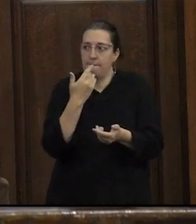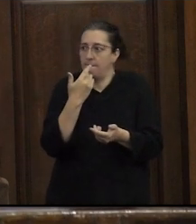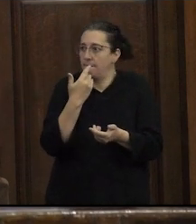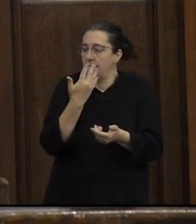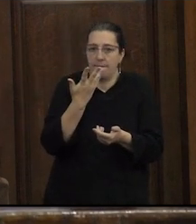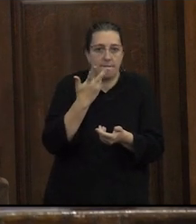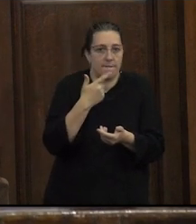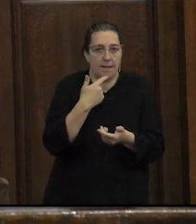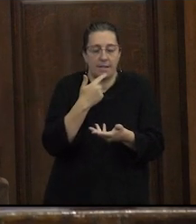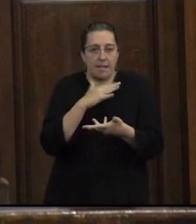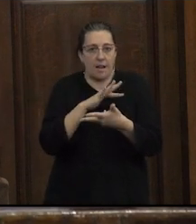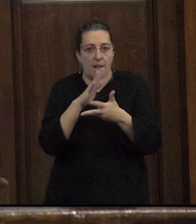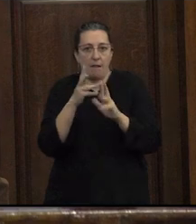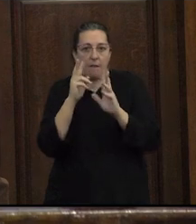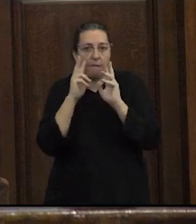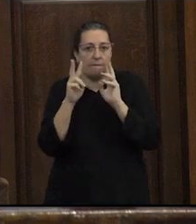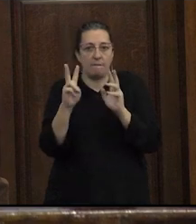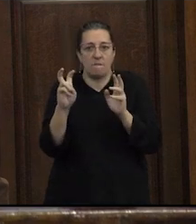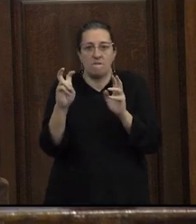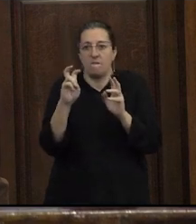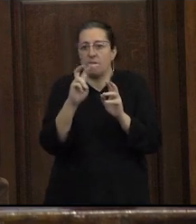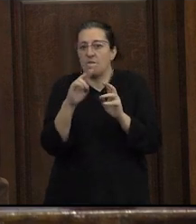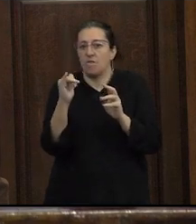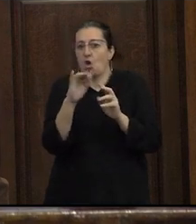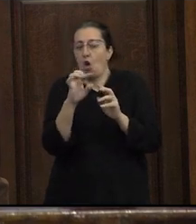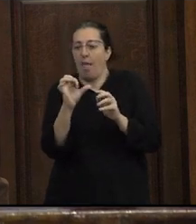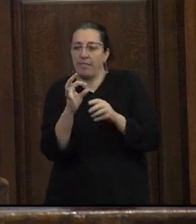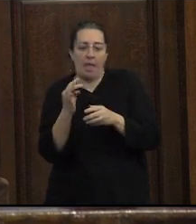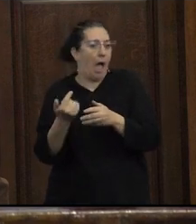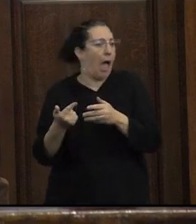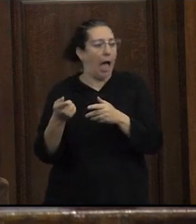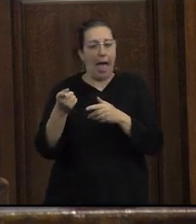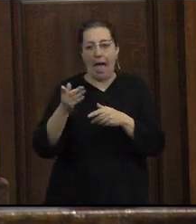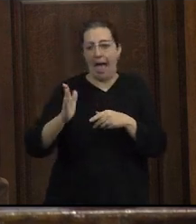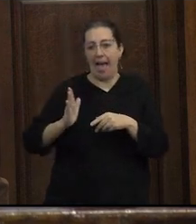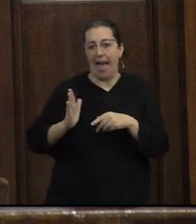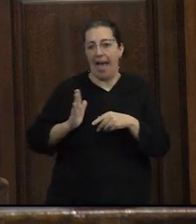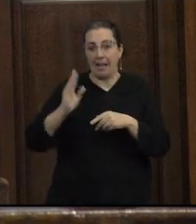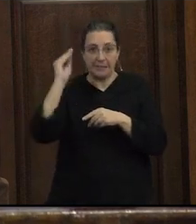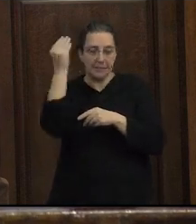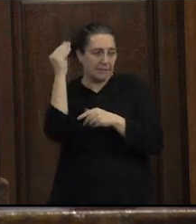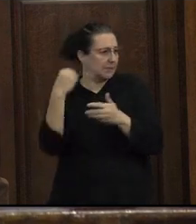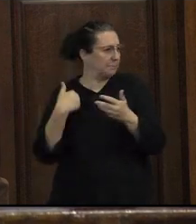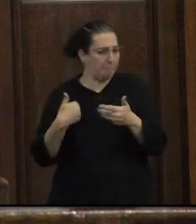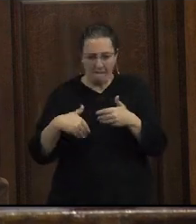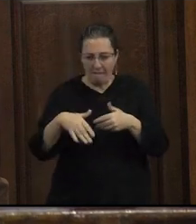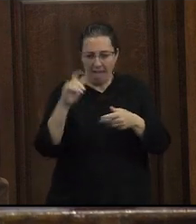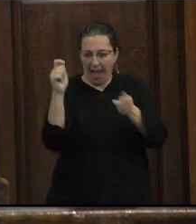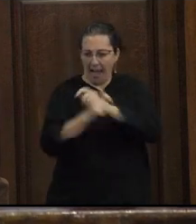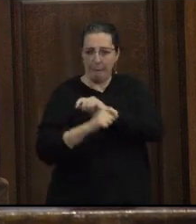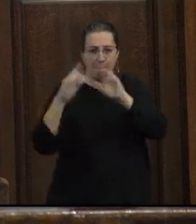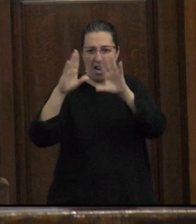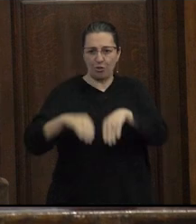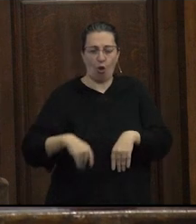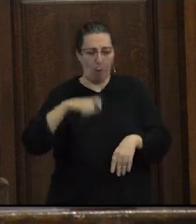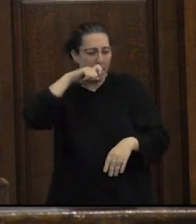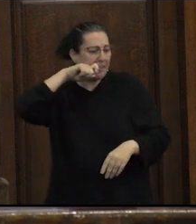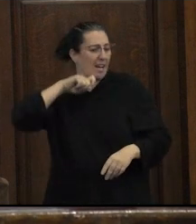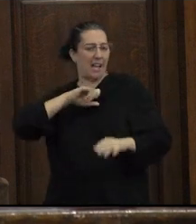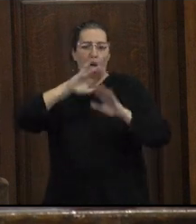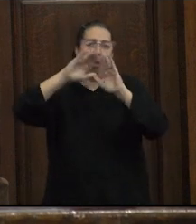fasciné con la marea verde violeta y dije estas pibas y allá vamos y van a cambiar todo y tiramos abajo el